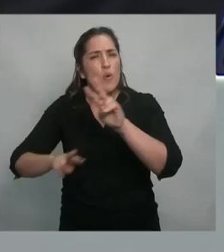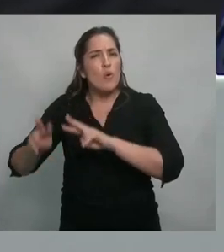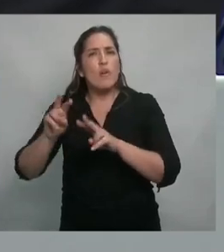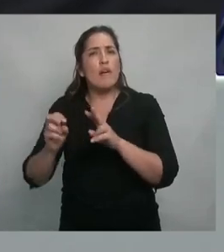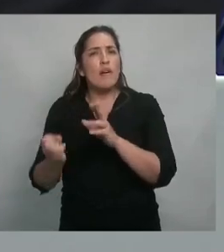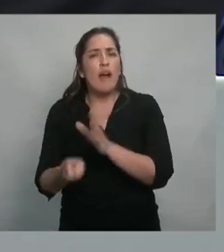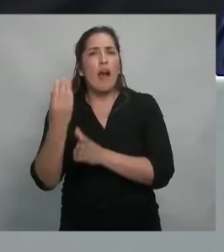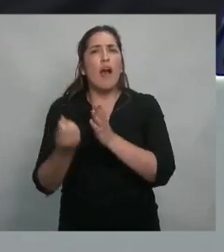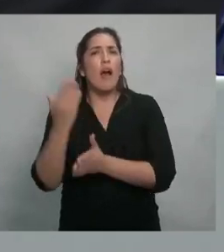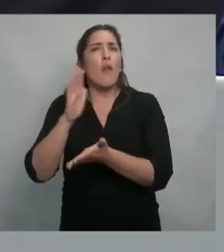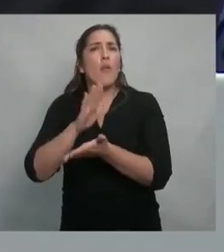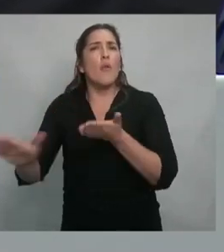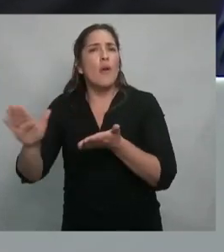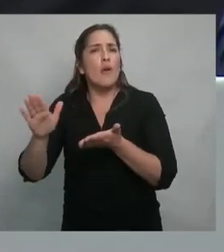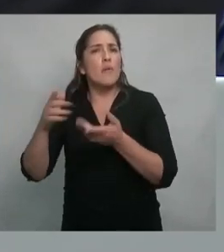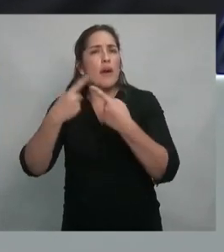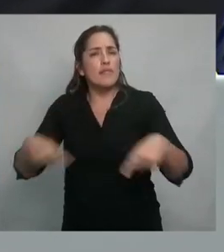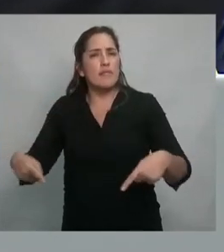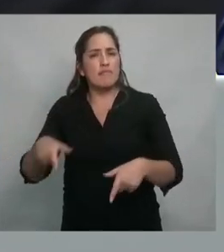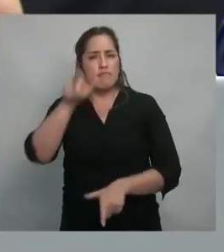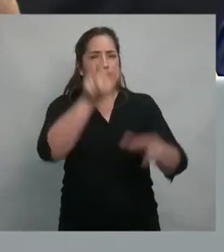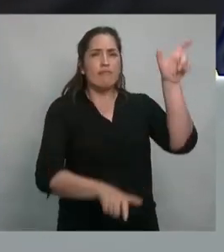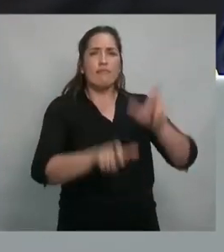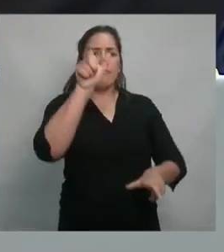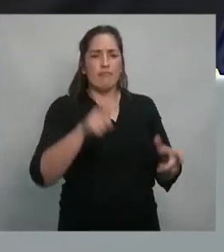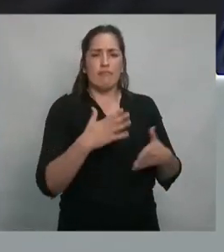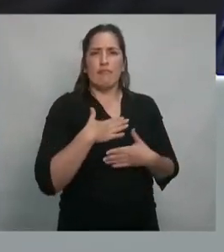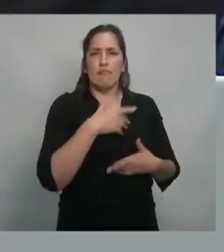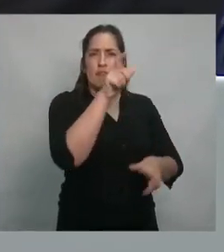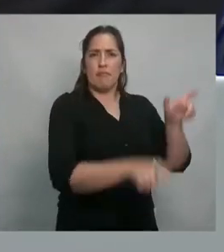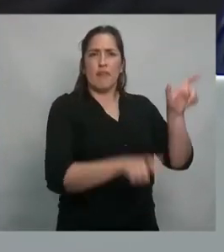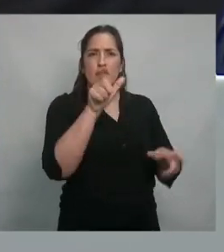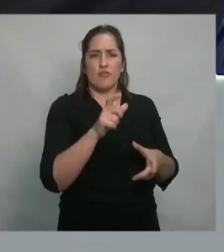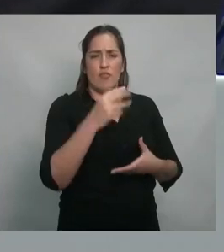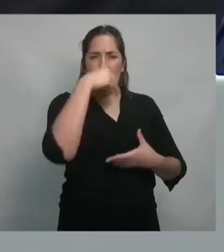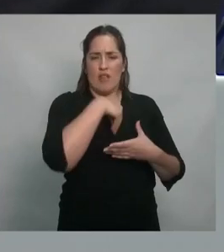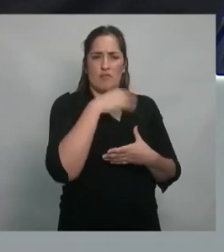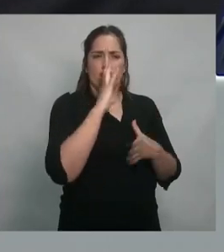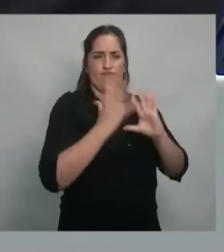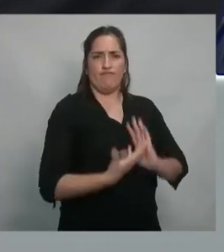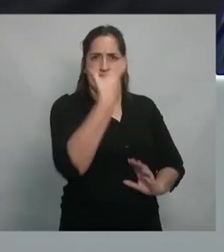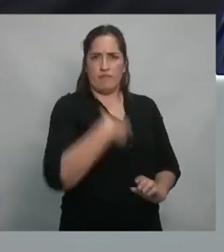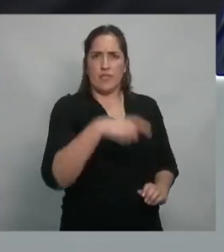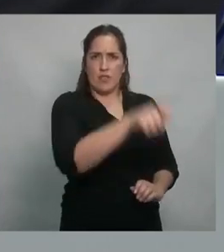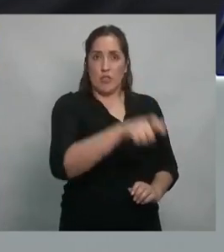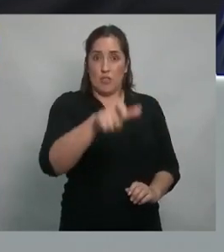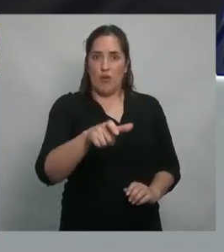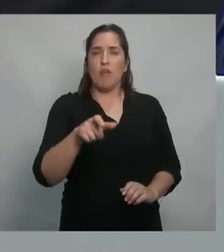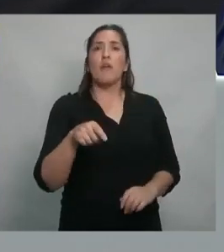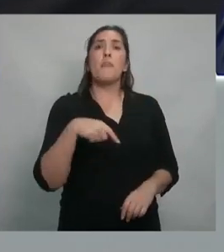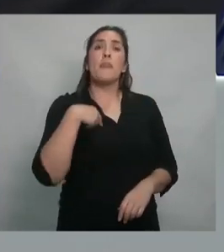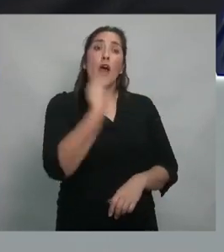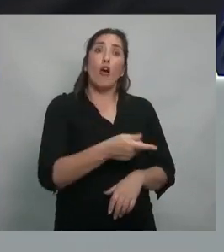comunes, nuevas subjetividades. Y entonces, los espacios progresistas,